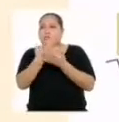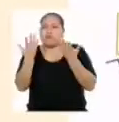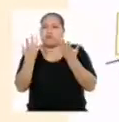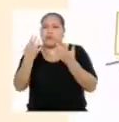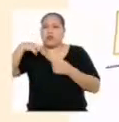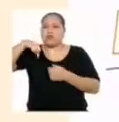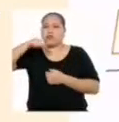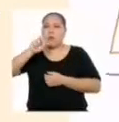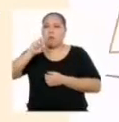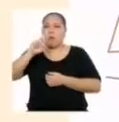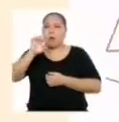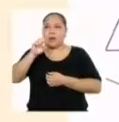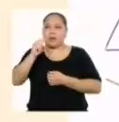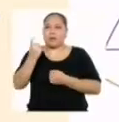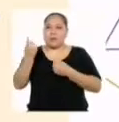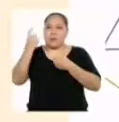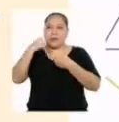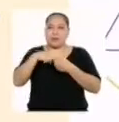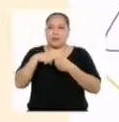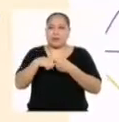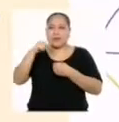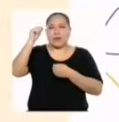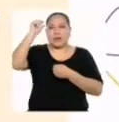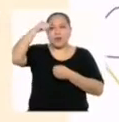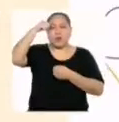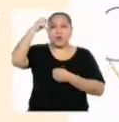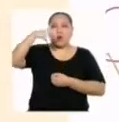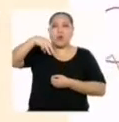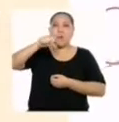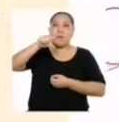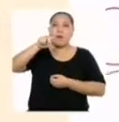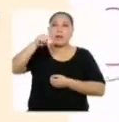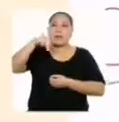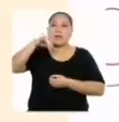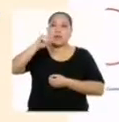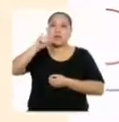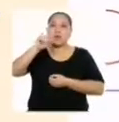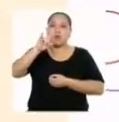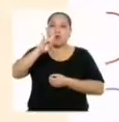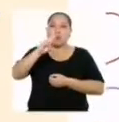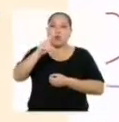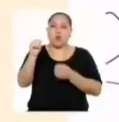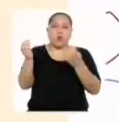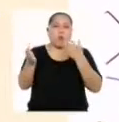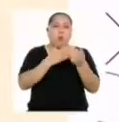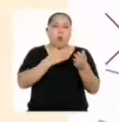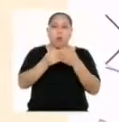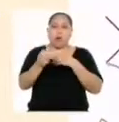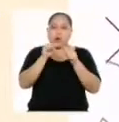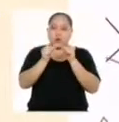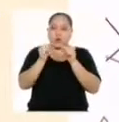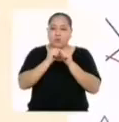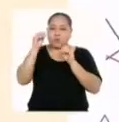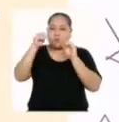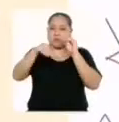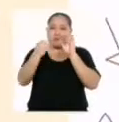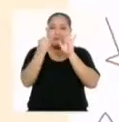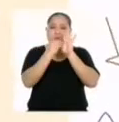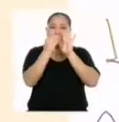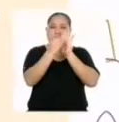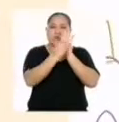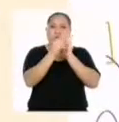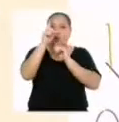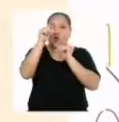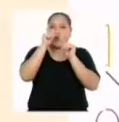magnitudes presentes en la situación? Recordemos que una magnitud es cualquier característica que puede ser medida, Y su valor se expresa